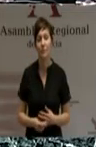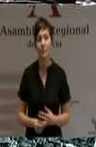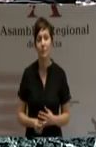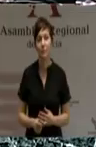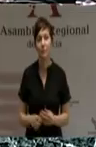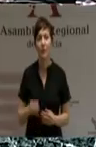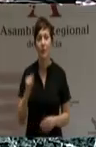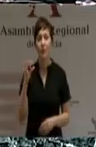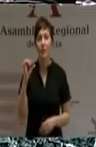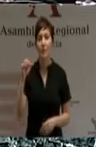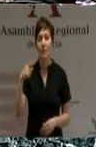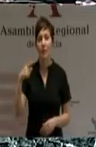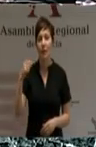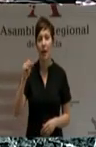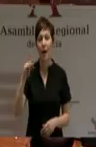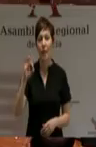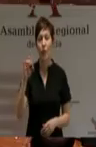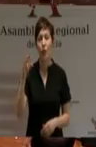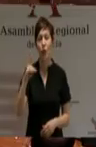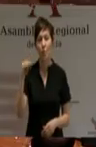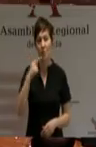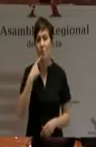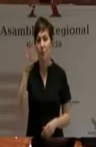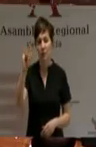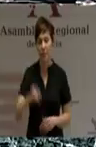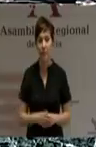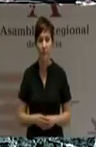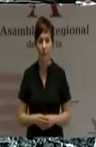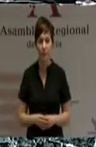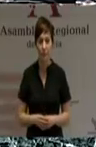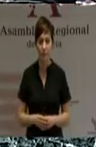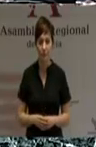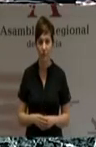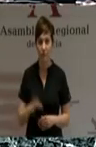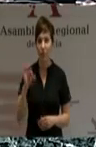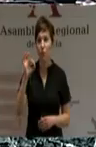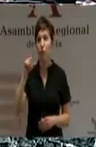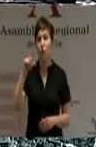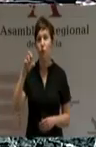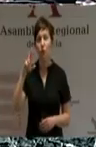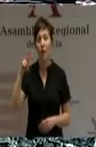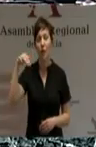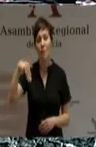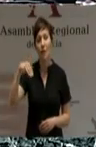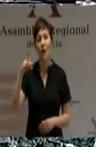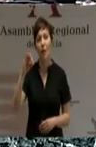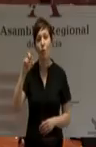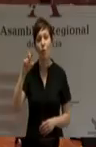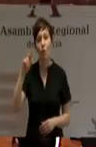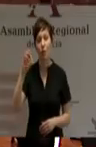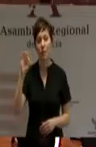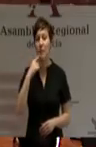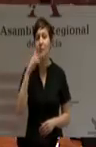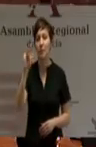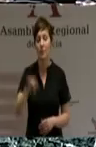Segado Martínez Domingo José. Sí. Soler Celdrán María Dolores. Sí.